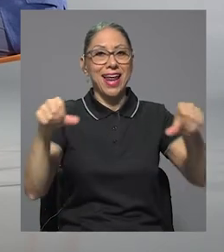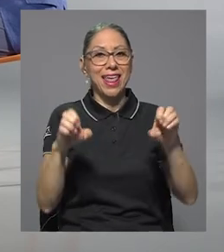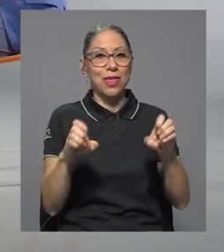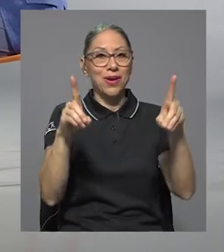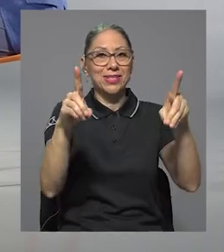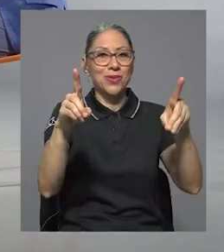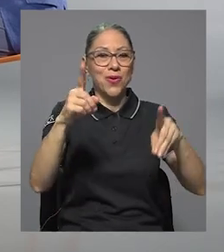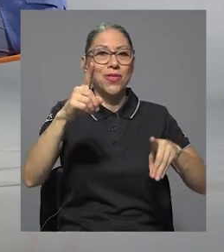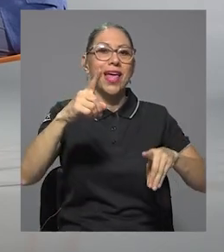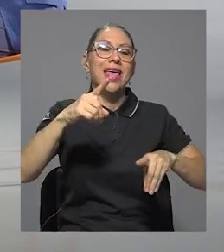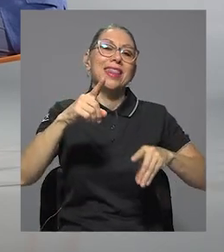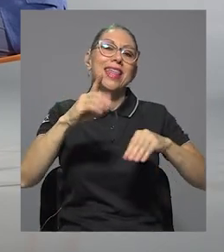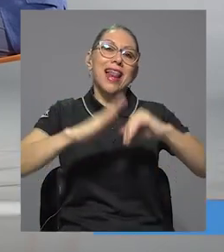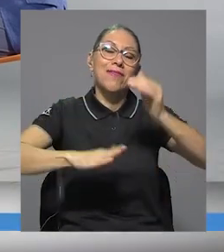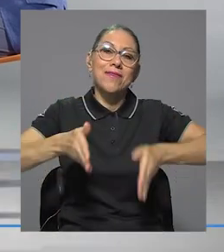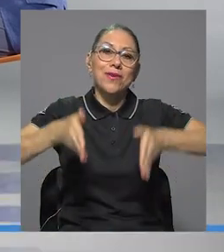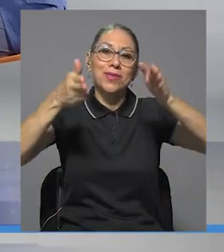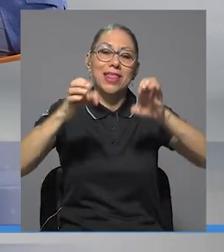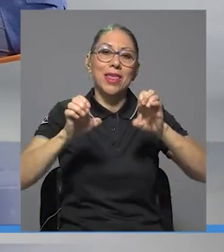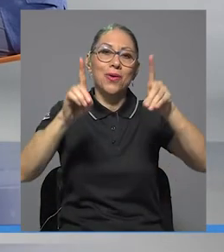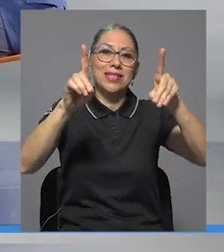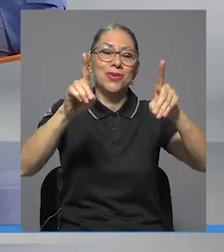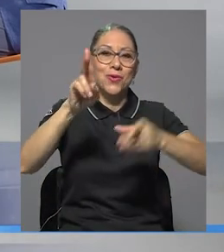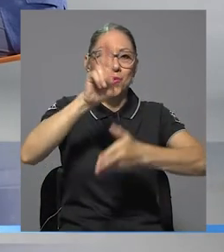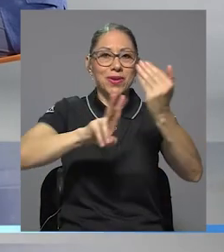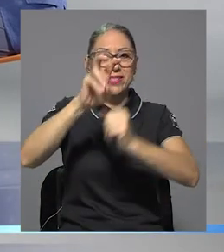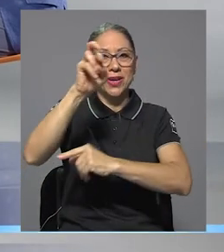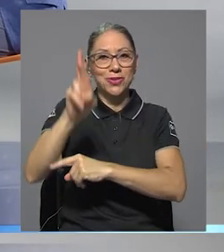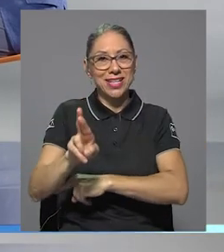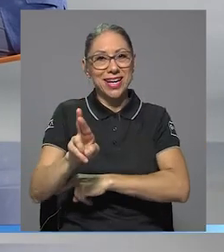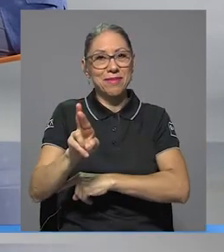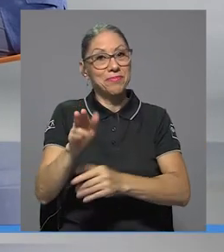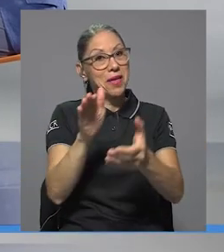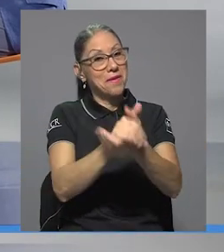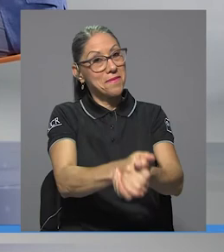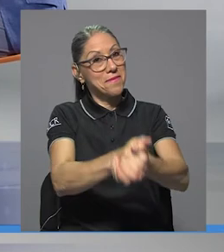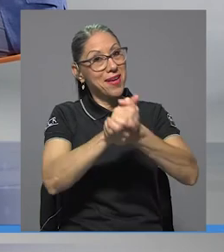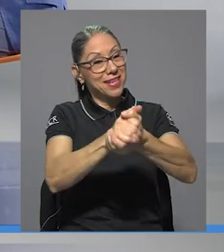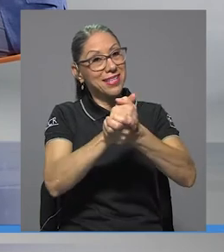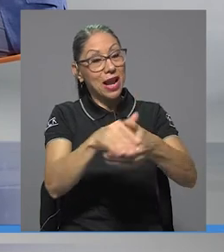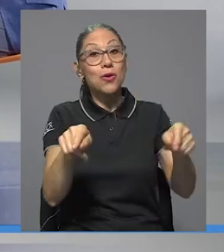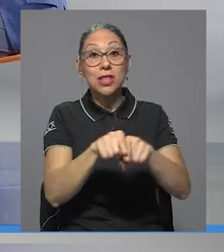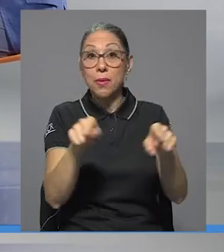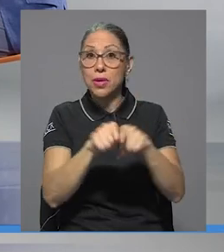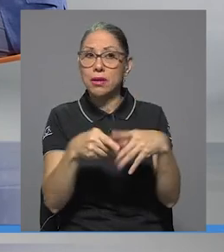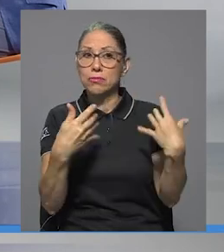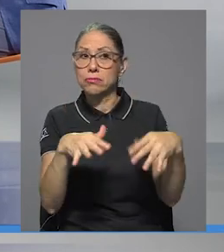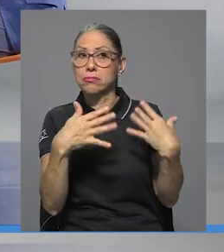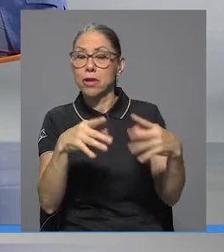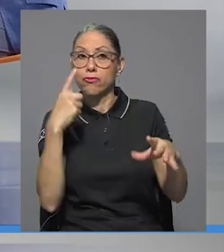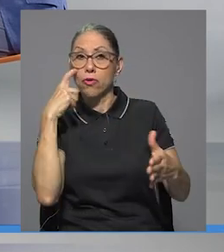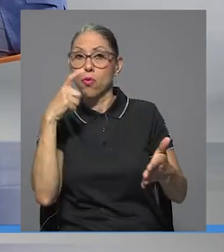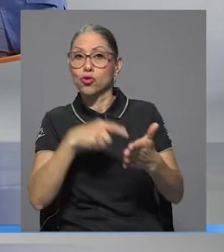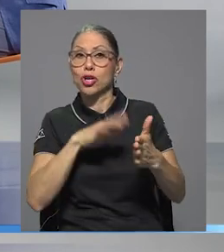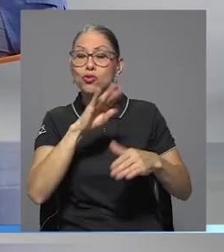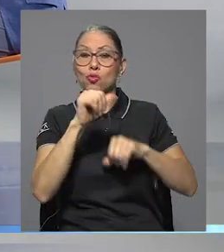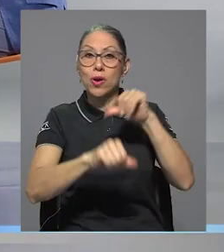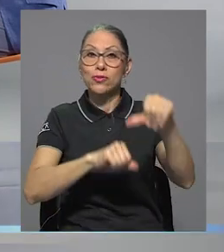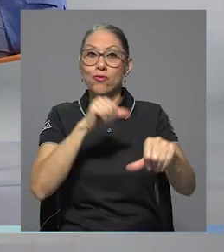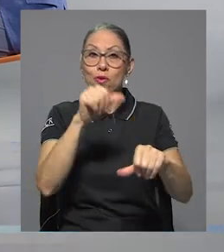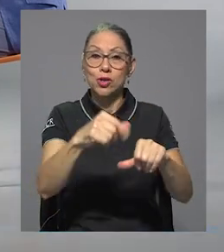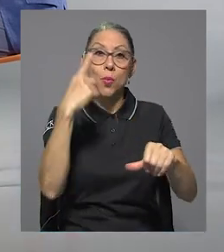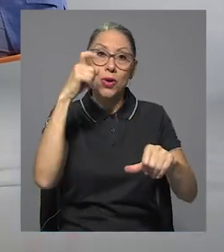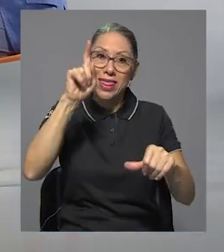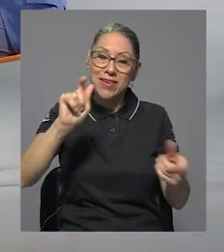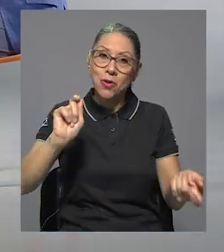Rica y pues felicitarlos y rescatar también este gran esfuerzo que ustedes han hecho al tener que haber cambiado tan